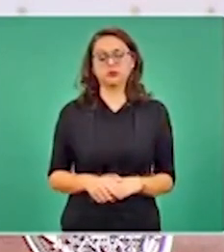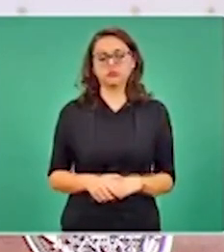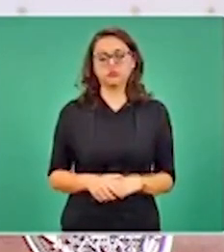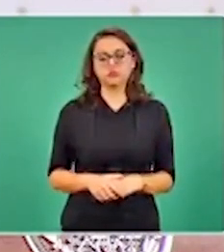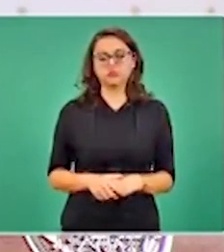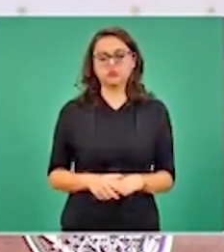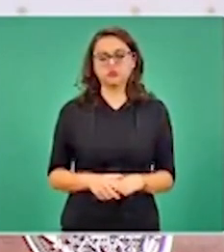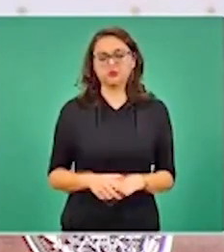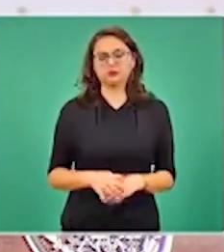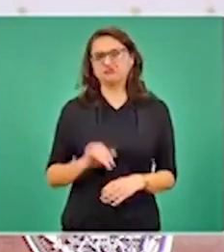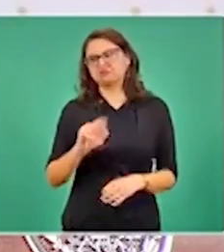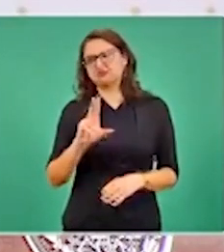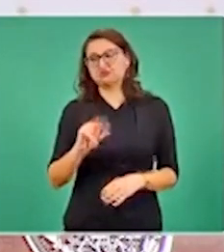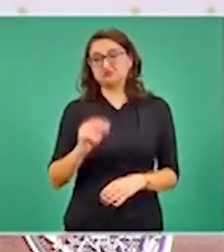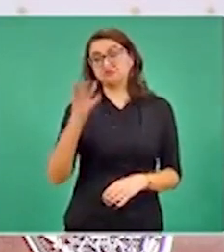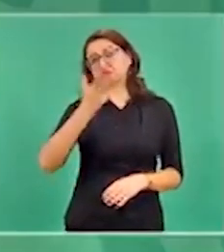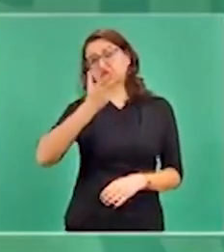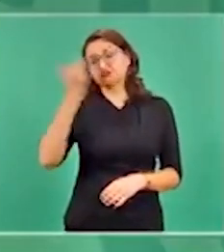¿Quién sabe?